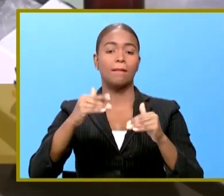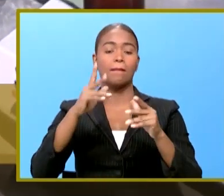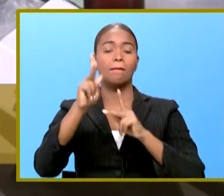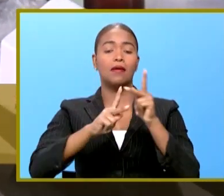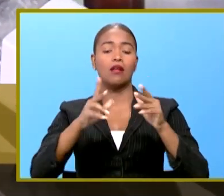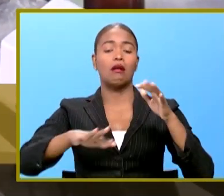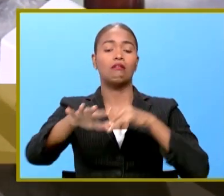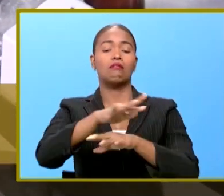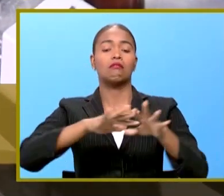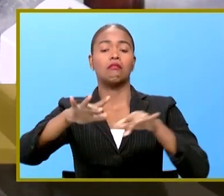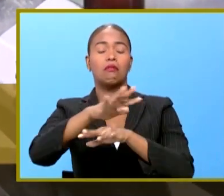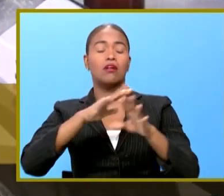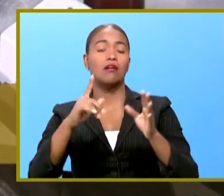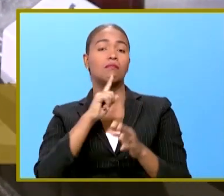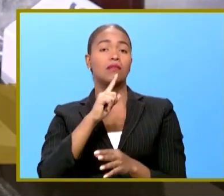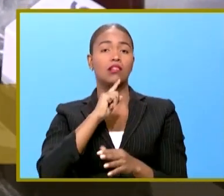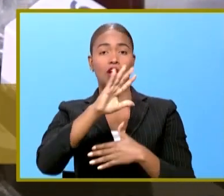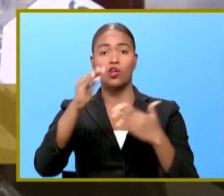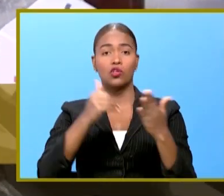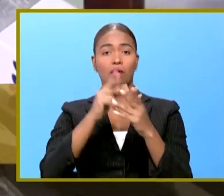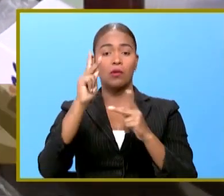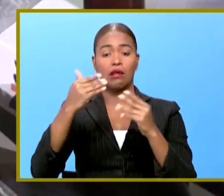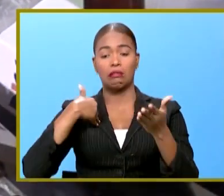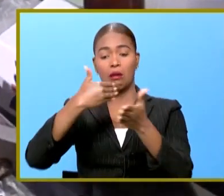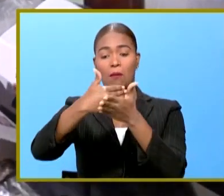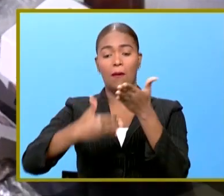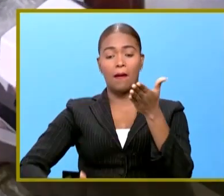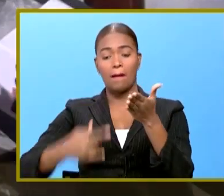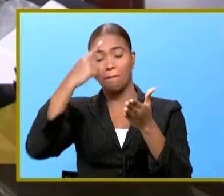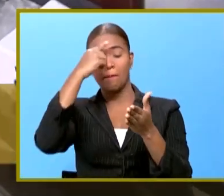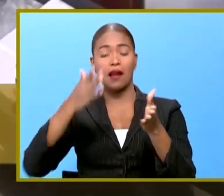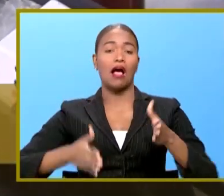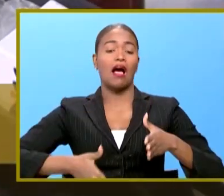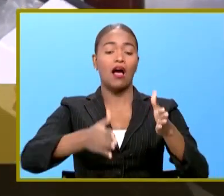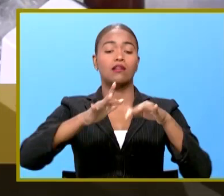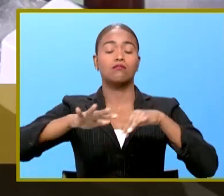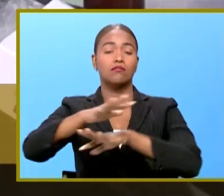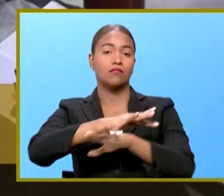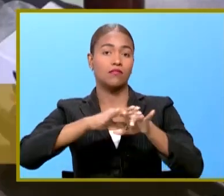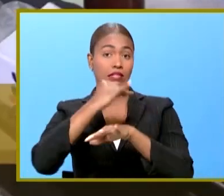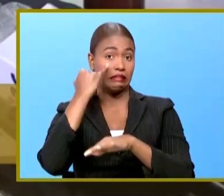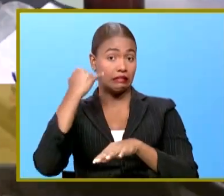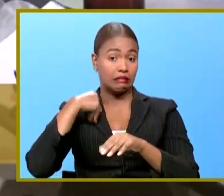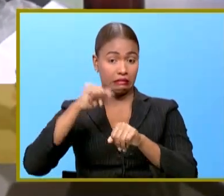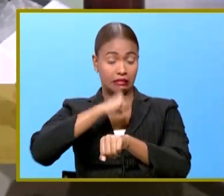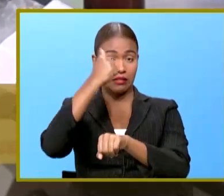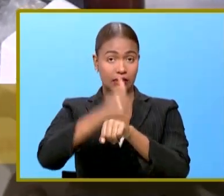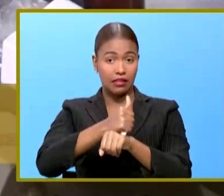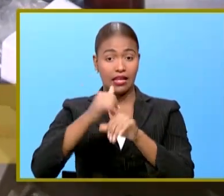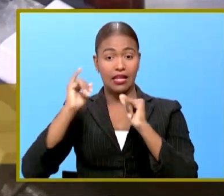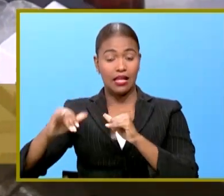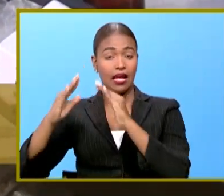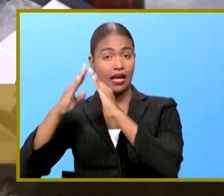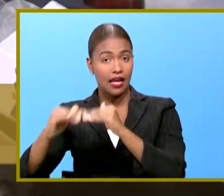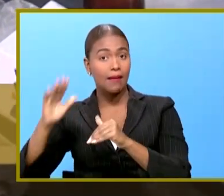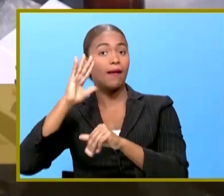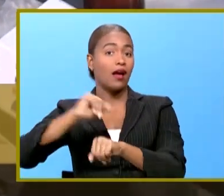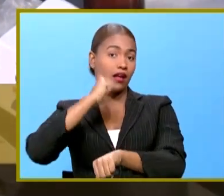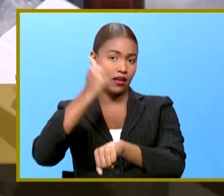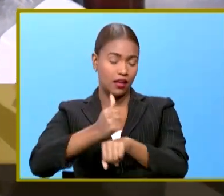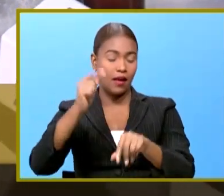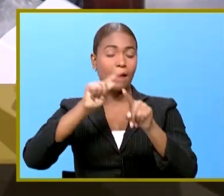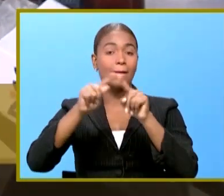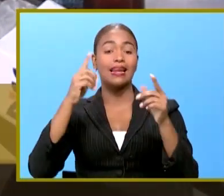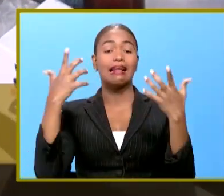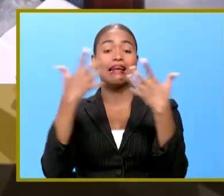pasara nada y realmente todo el mundo cae un papel para que andan para andar en la calle si vamos a aplicar el toque de queda vamos a aplicar el toque de queda pero que